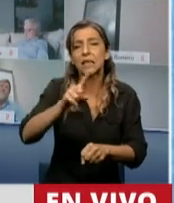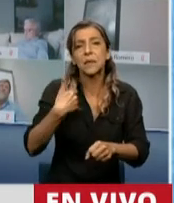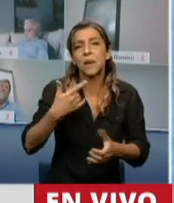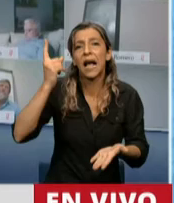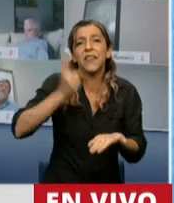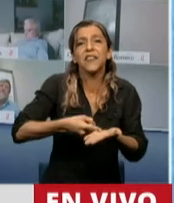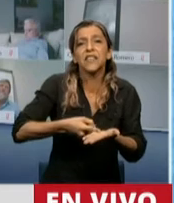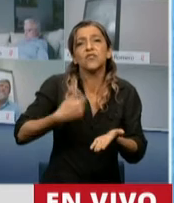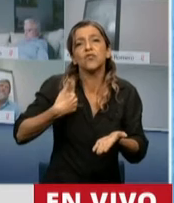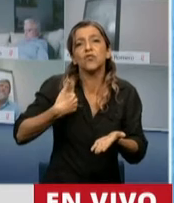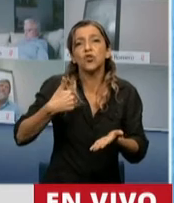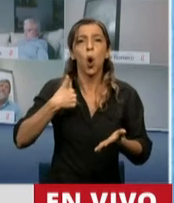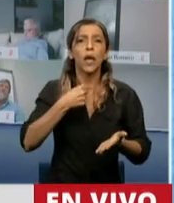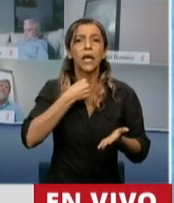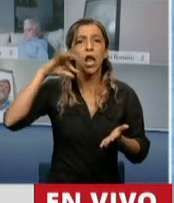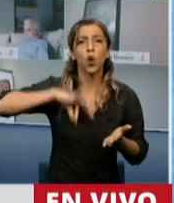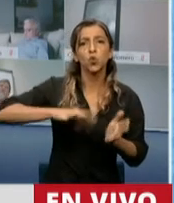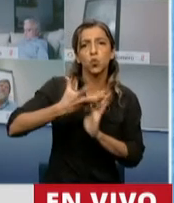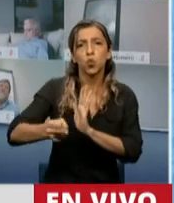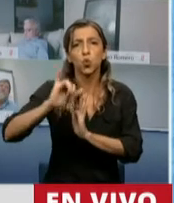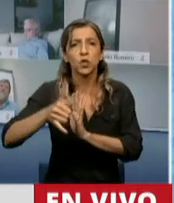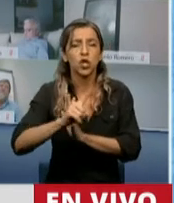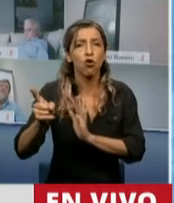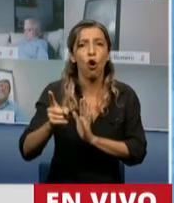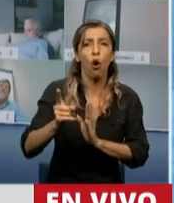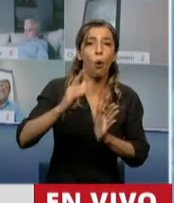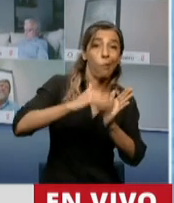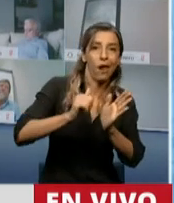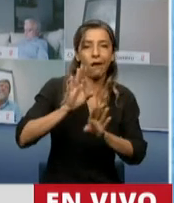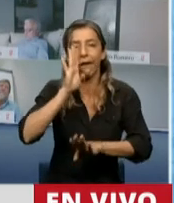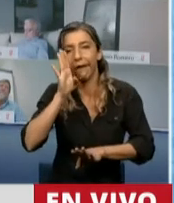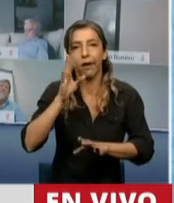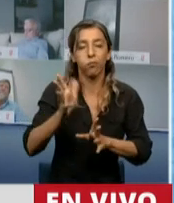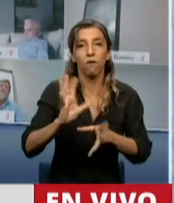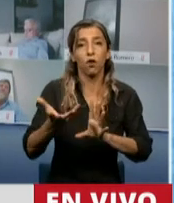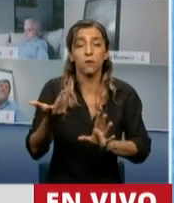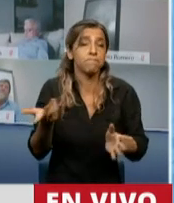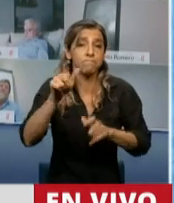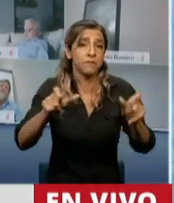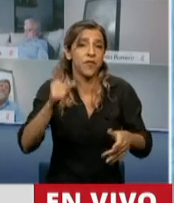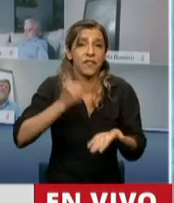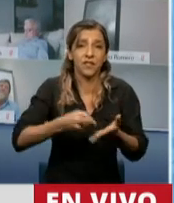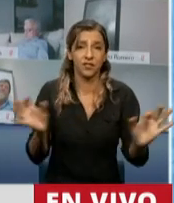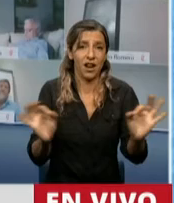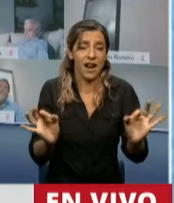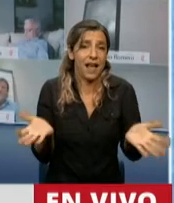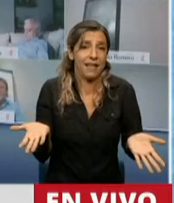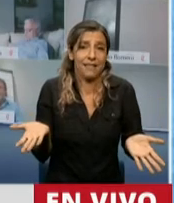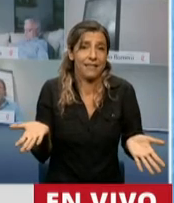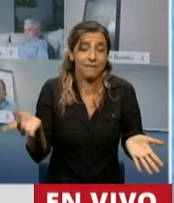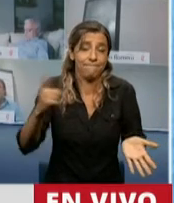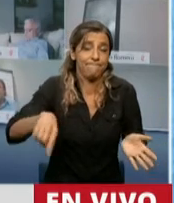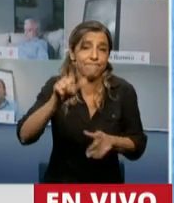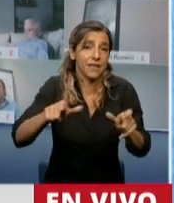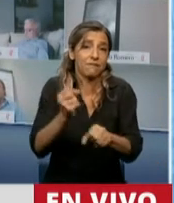blanco o en negro. Las circunstancias laborales lo llevaron a que no pudiera completar sus aportes y por eso se hizo